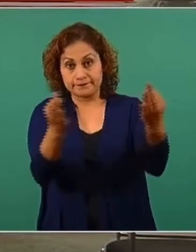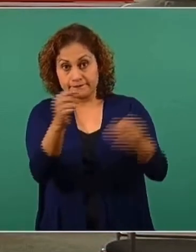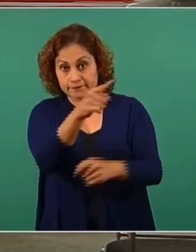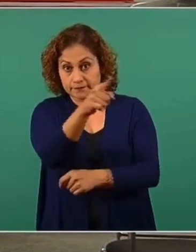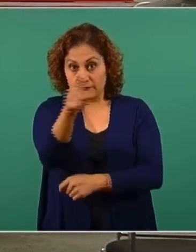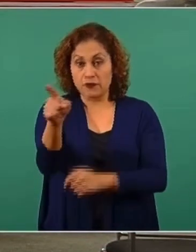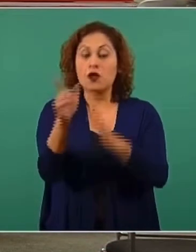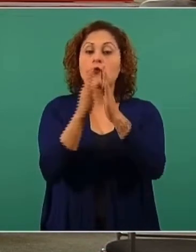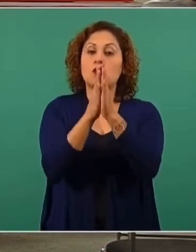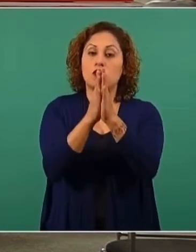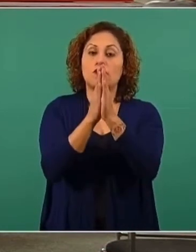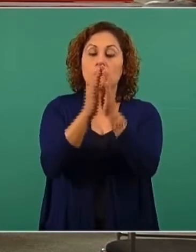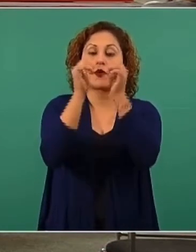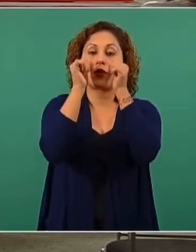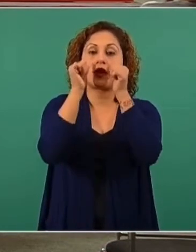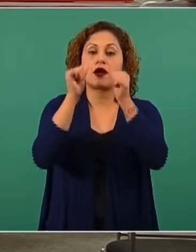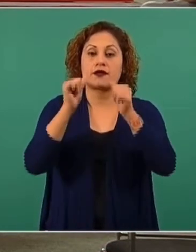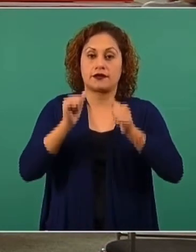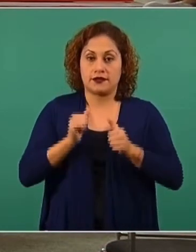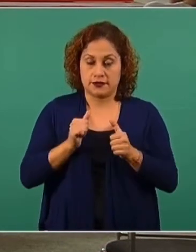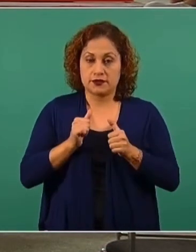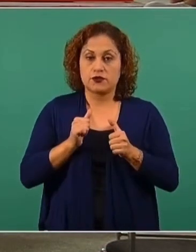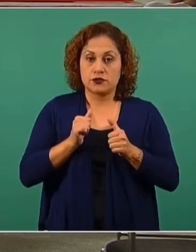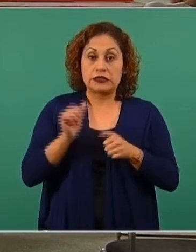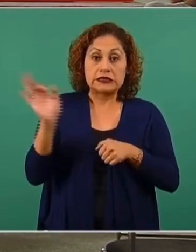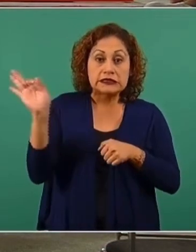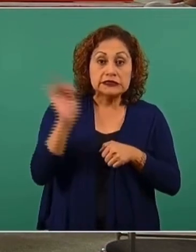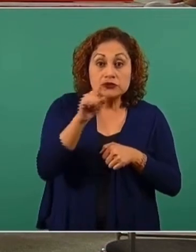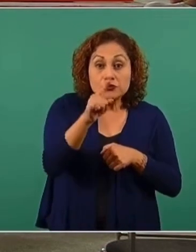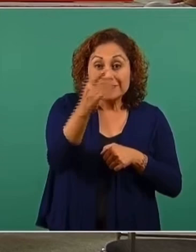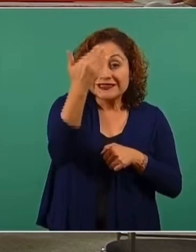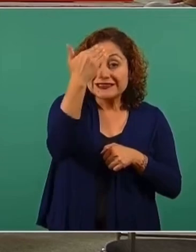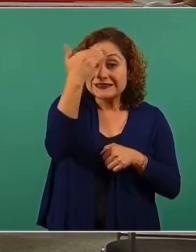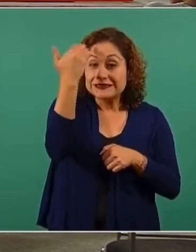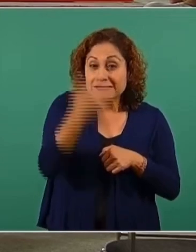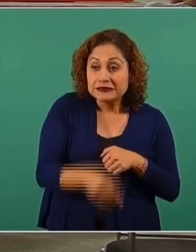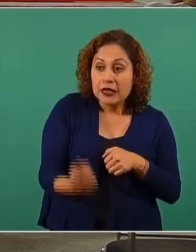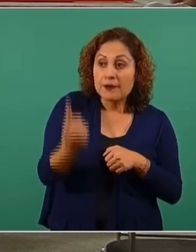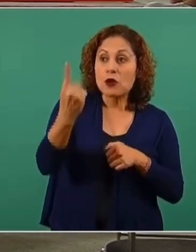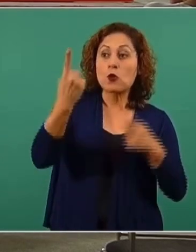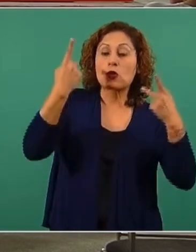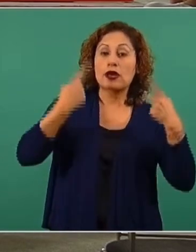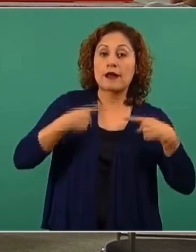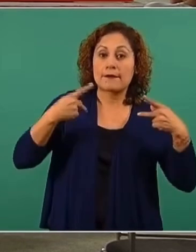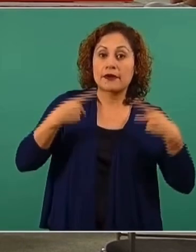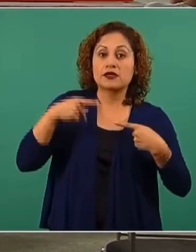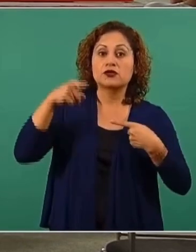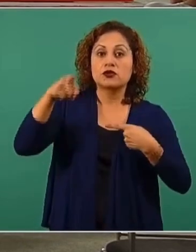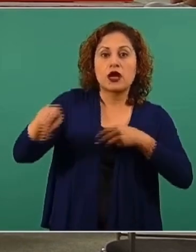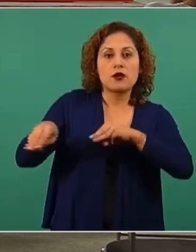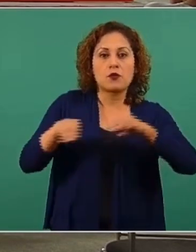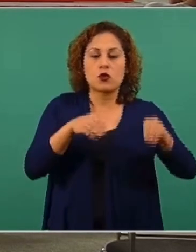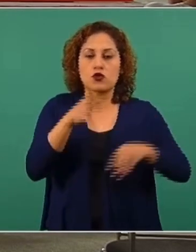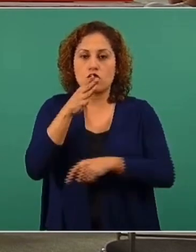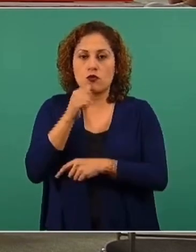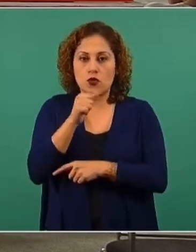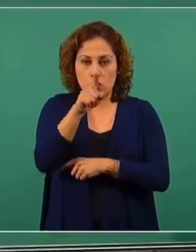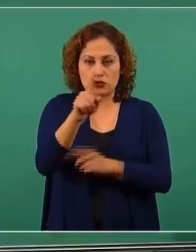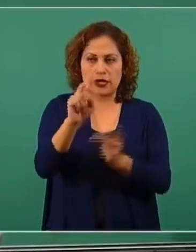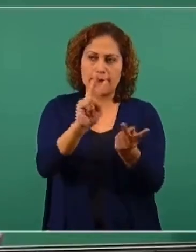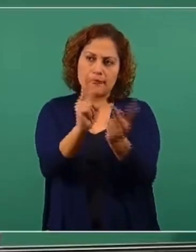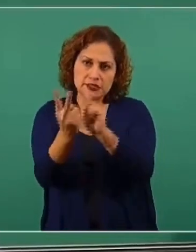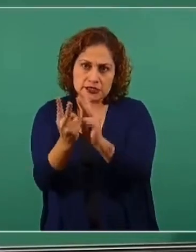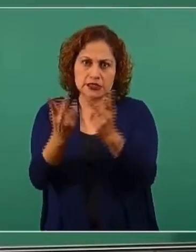a comunicarlo cuando una persona que está en necesidad no tiene el mecanismo para hacerlo. Si usted es el vecino, la vecina